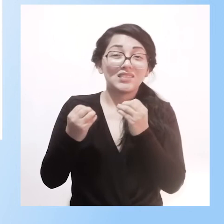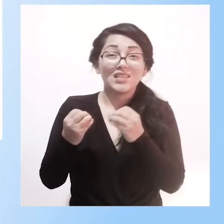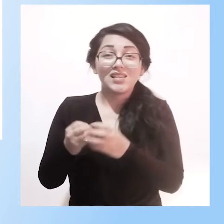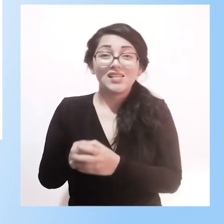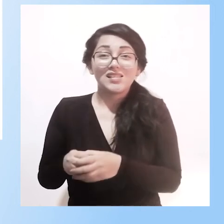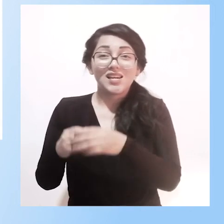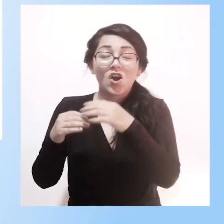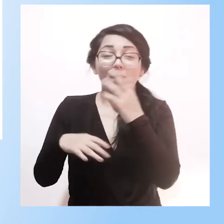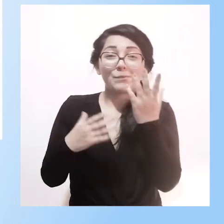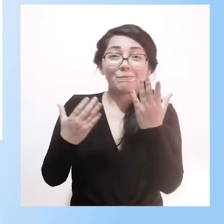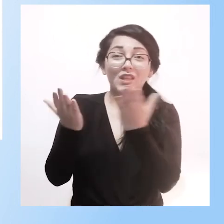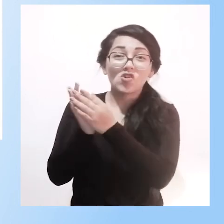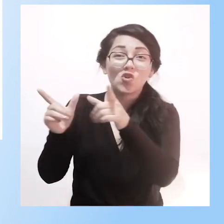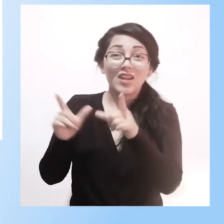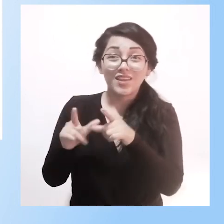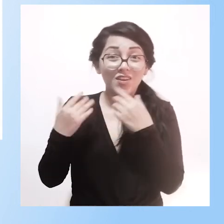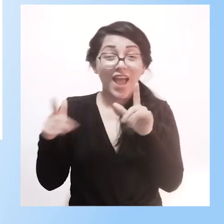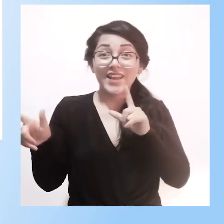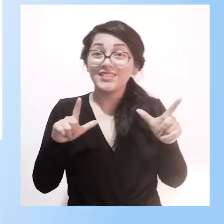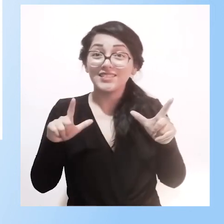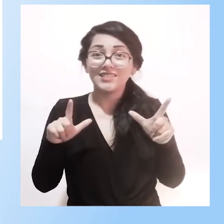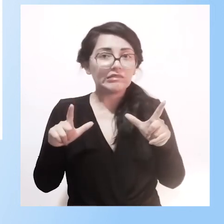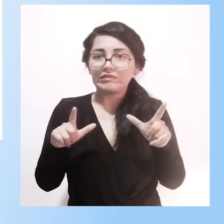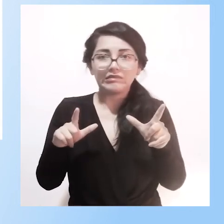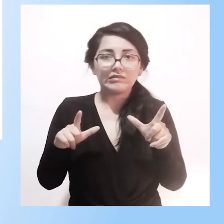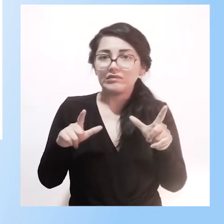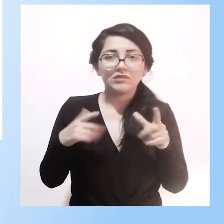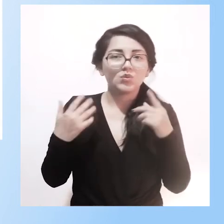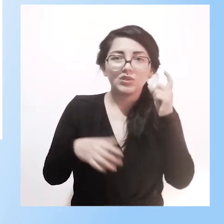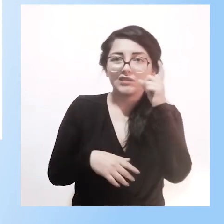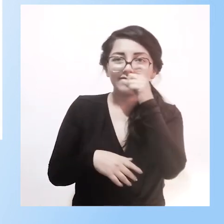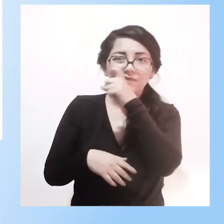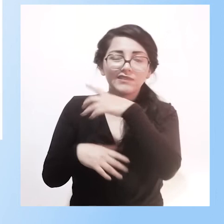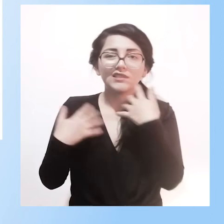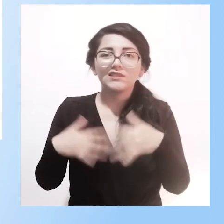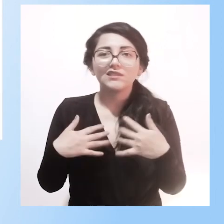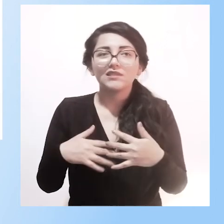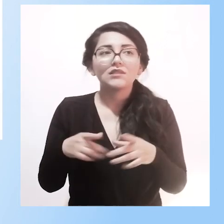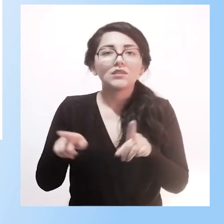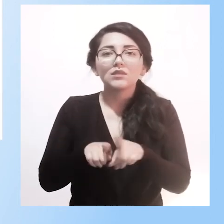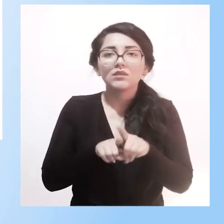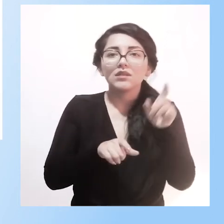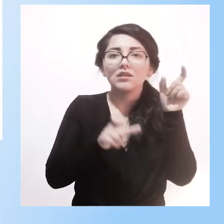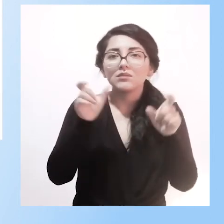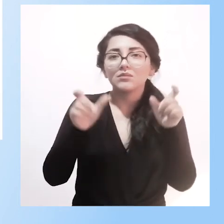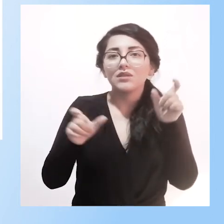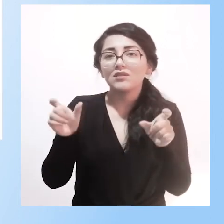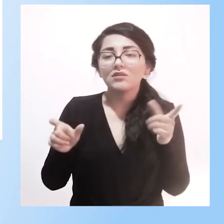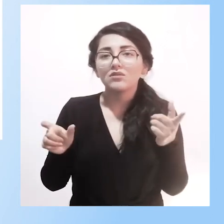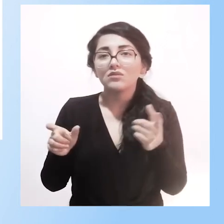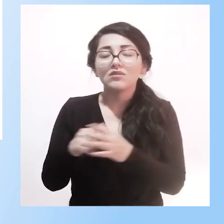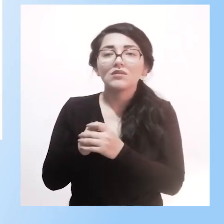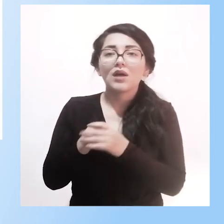y hay una dificultad muy grande de las personas de una clase